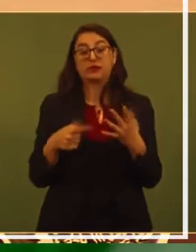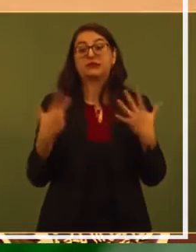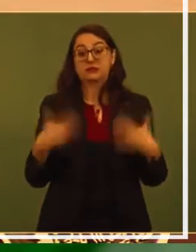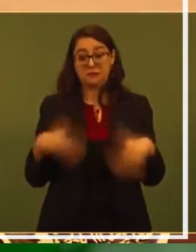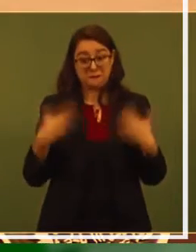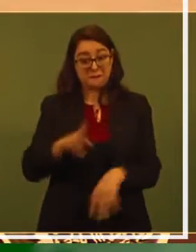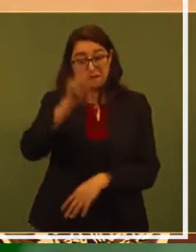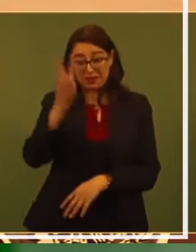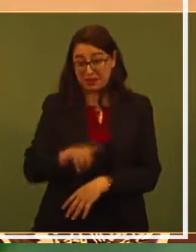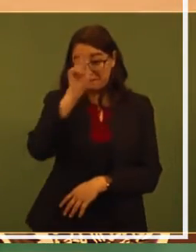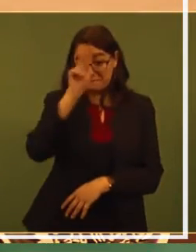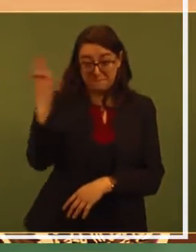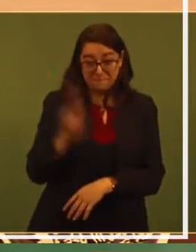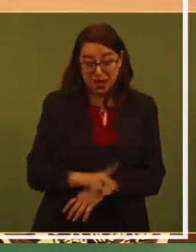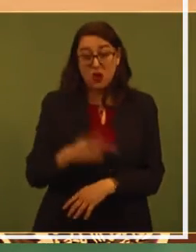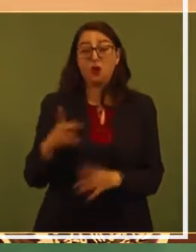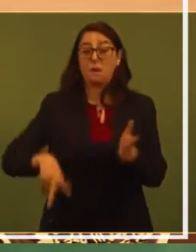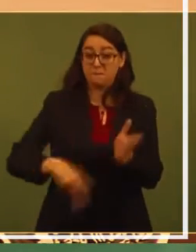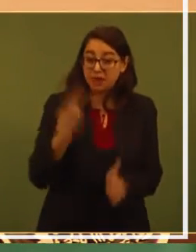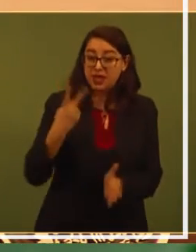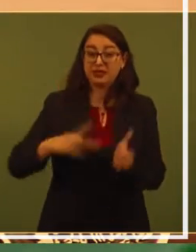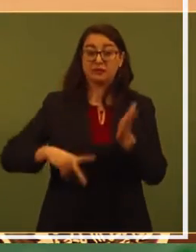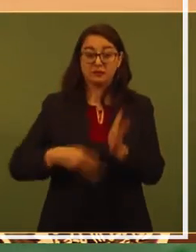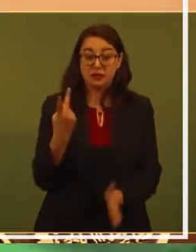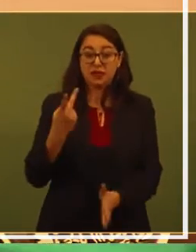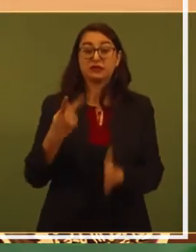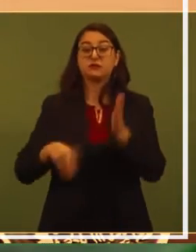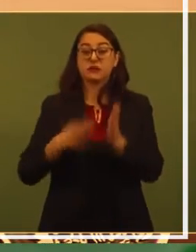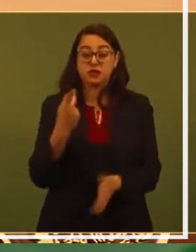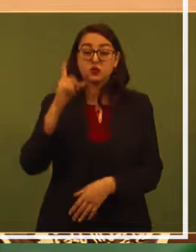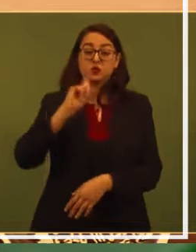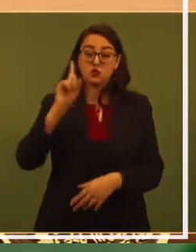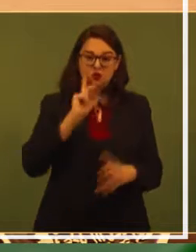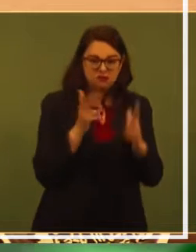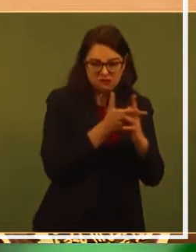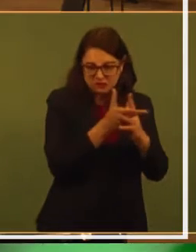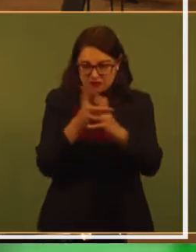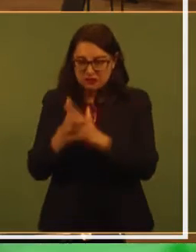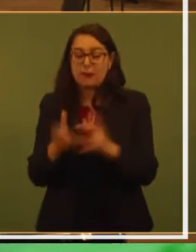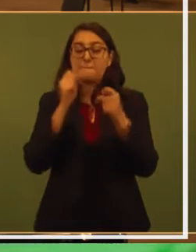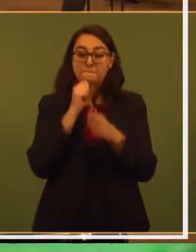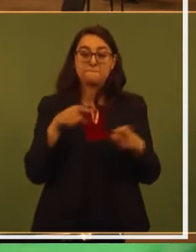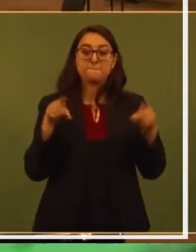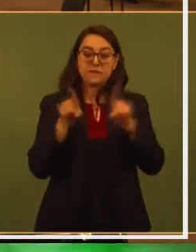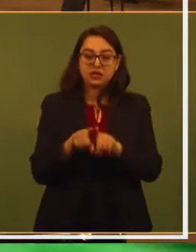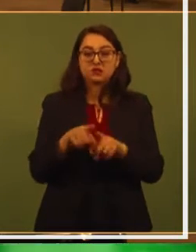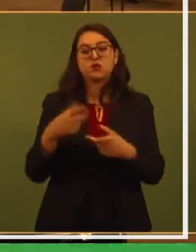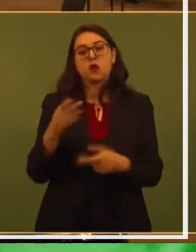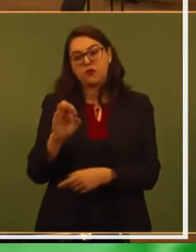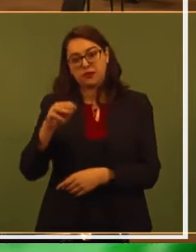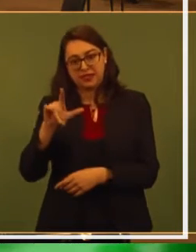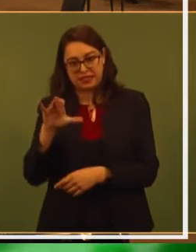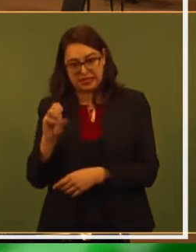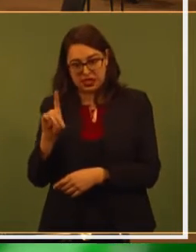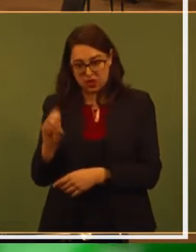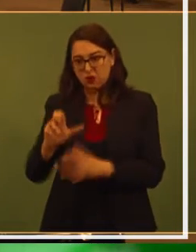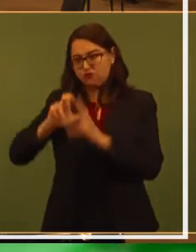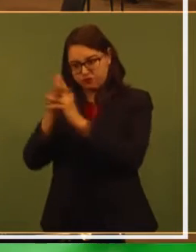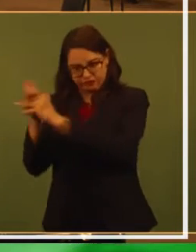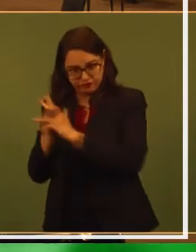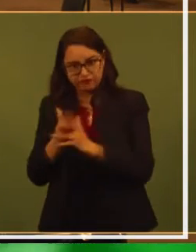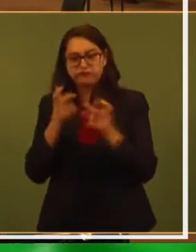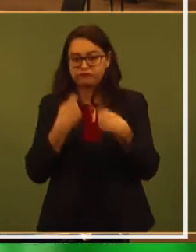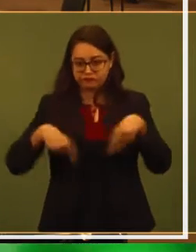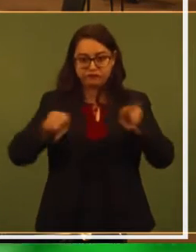10 lugares, tanto en incidencia de homicidios dolosos de mujeres como de feminicidios. Hay cinco